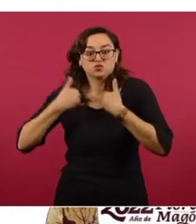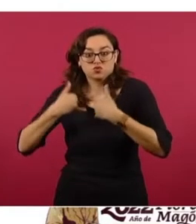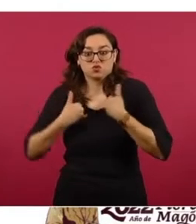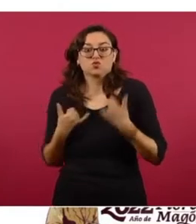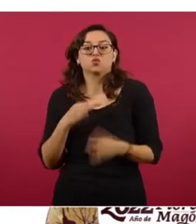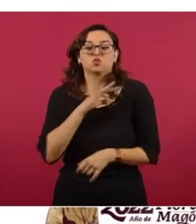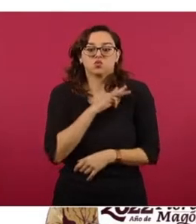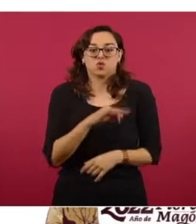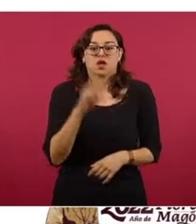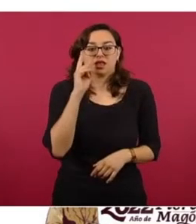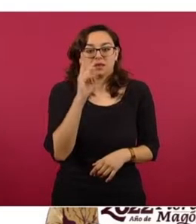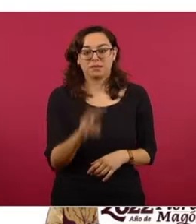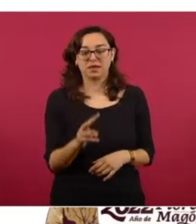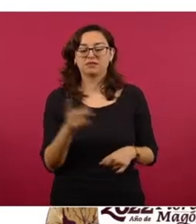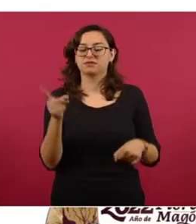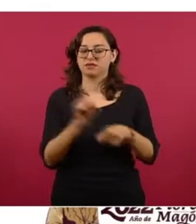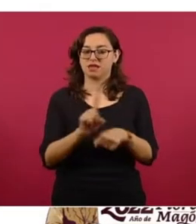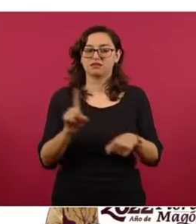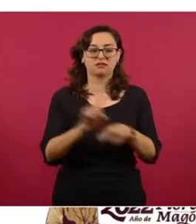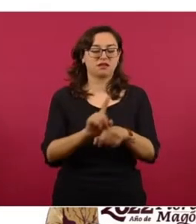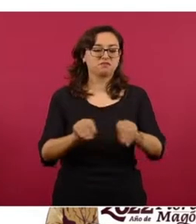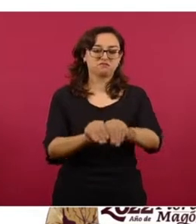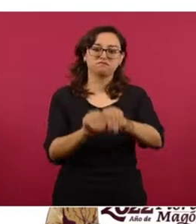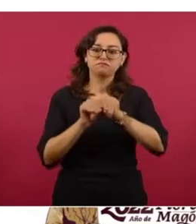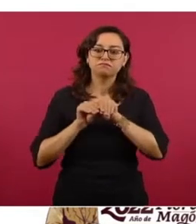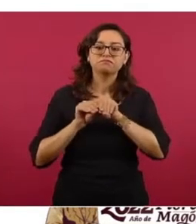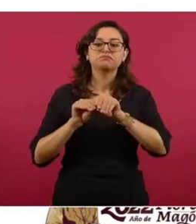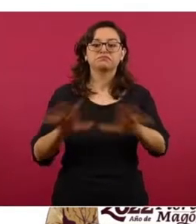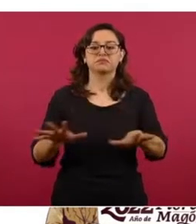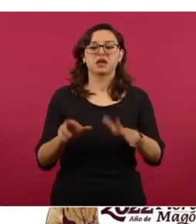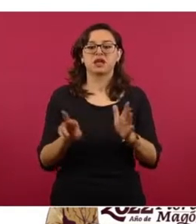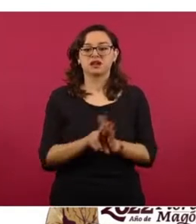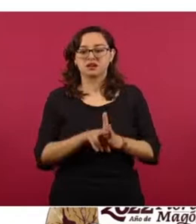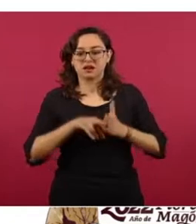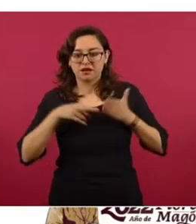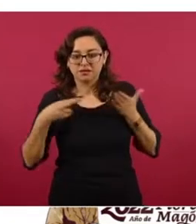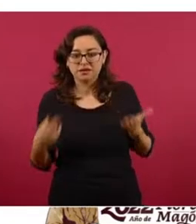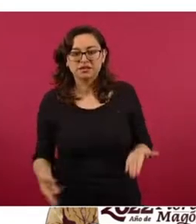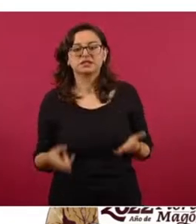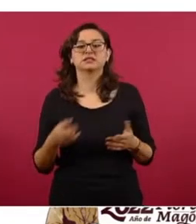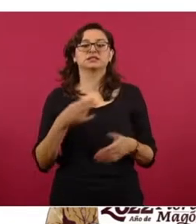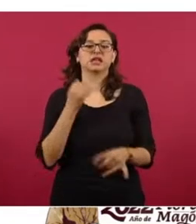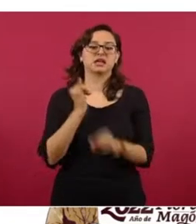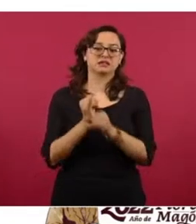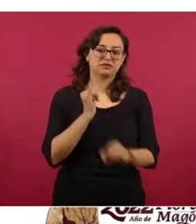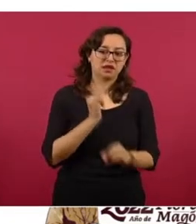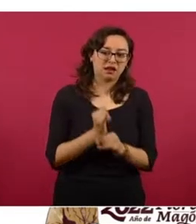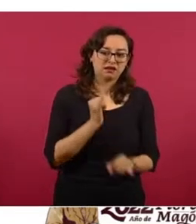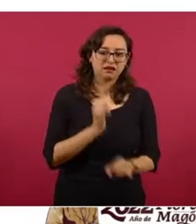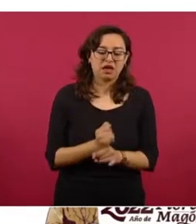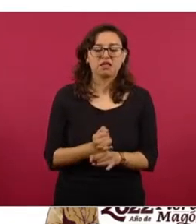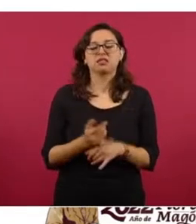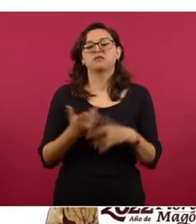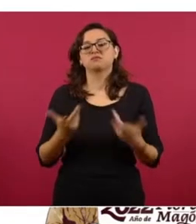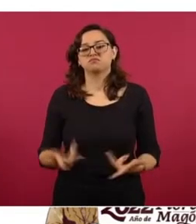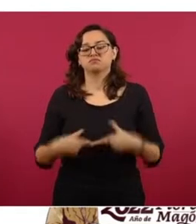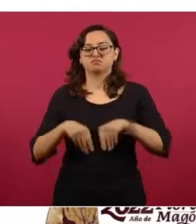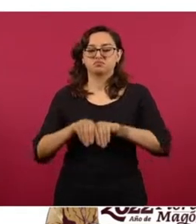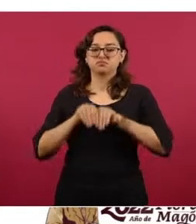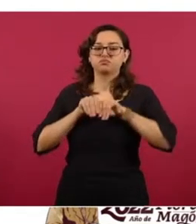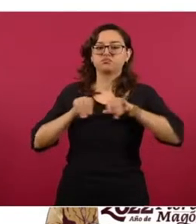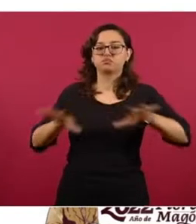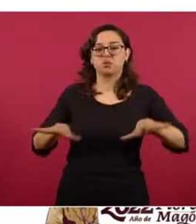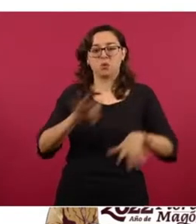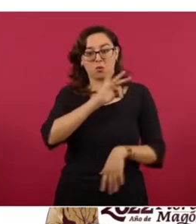propaganda que filtran todavía en revistas, en medios electrónicos, como si se tratara de un